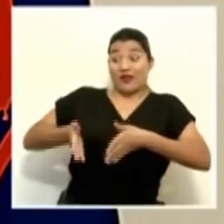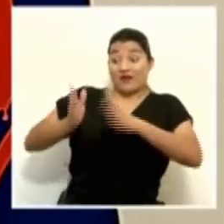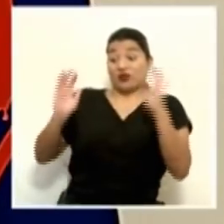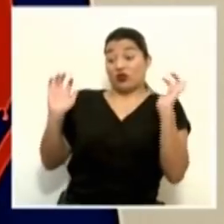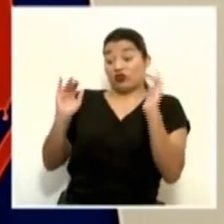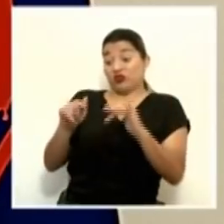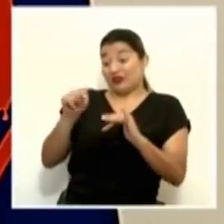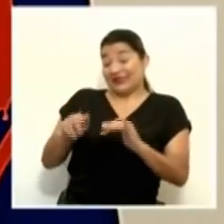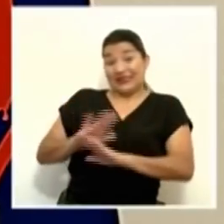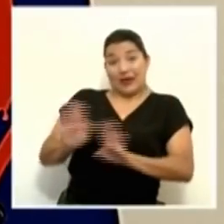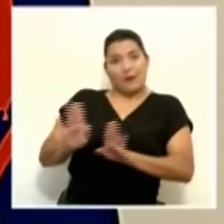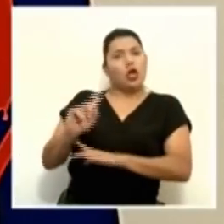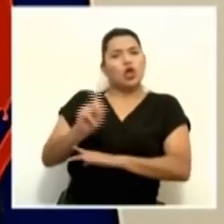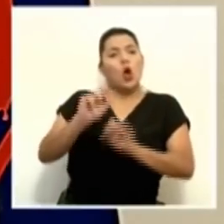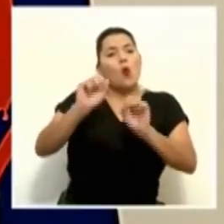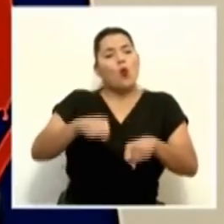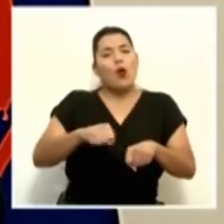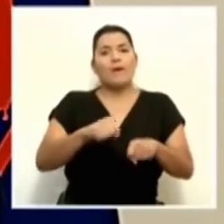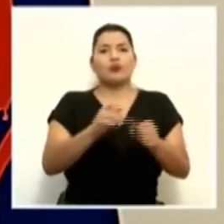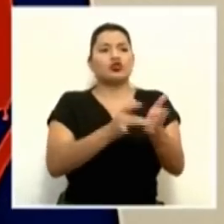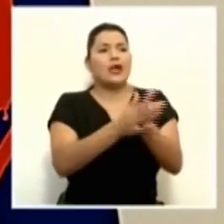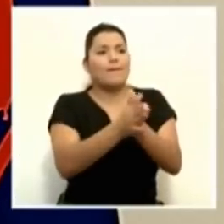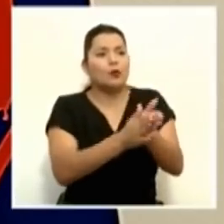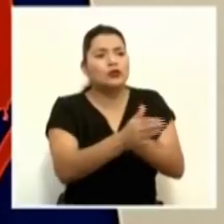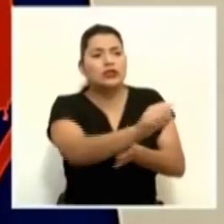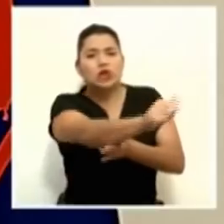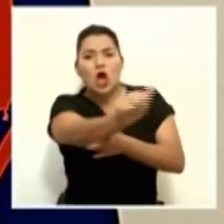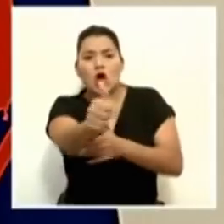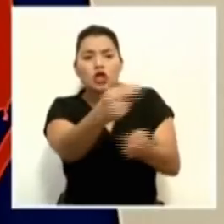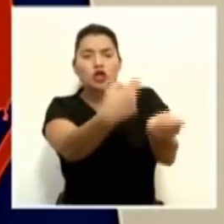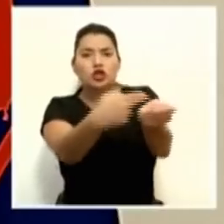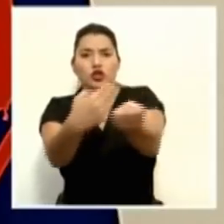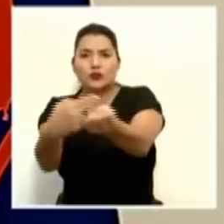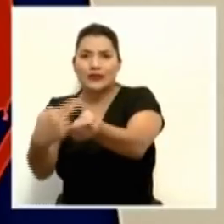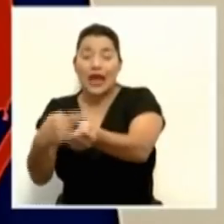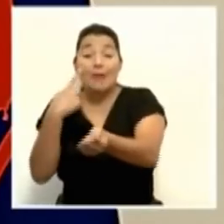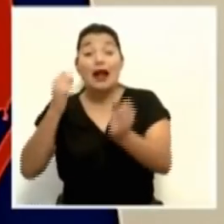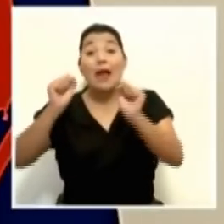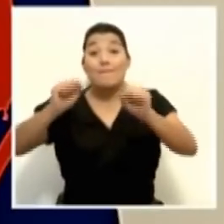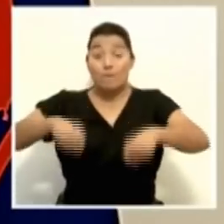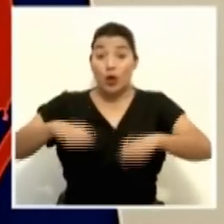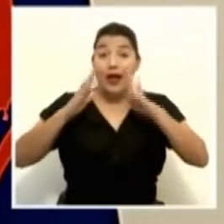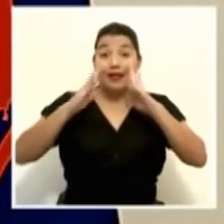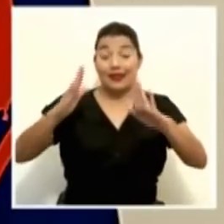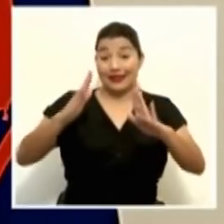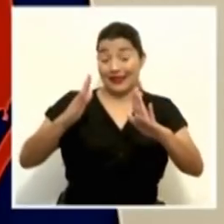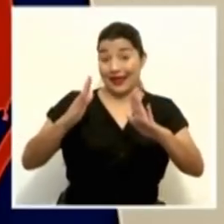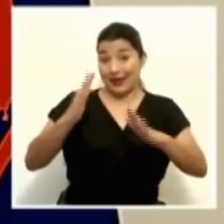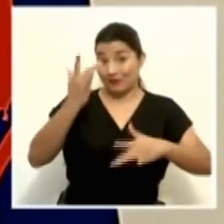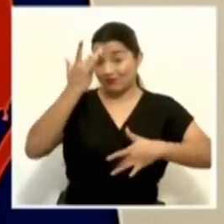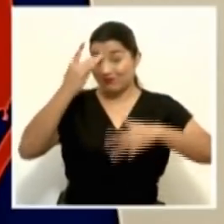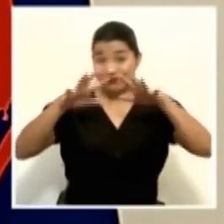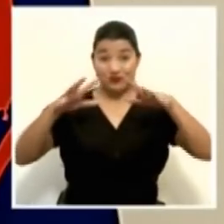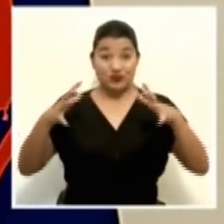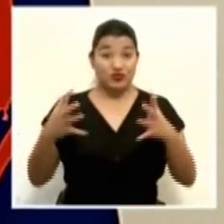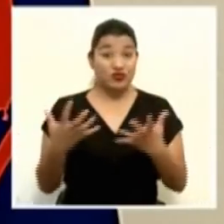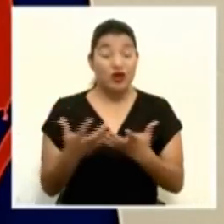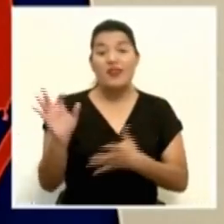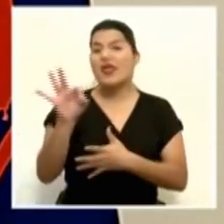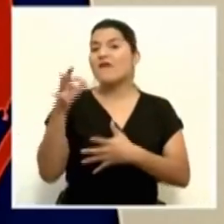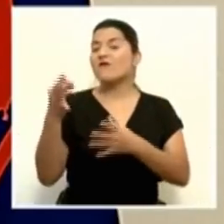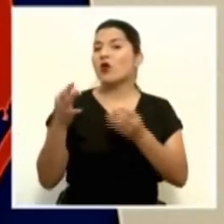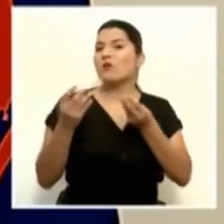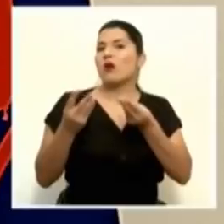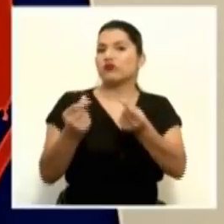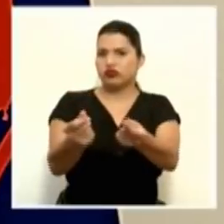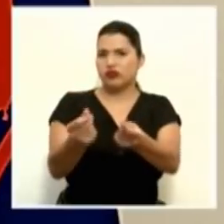recurso humano, equipo, de todo lo que se ocupa para atender la pandemia, de una forma muy ágil. Porque toda la red